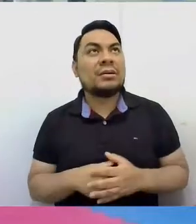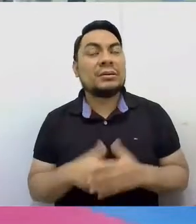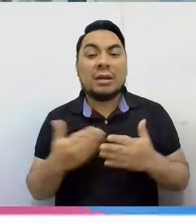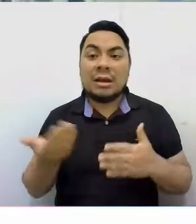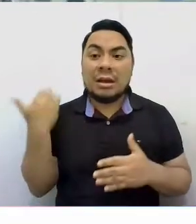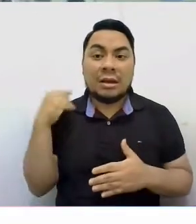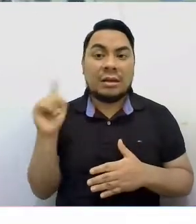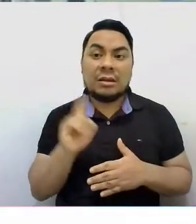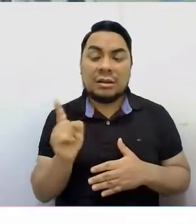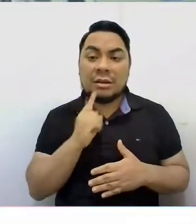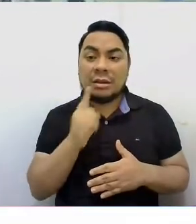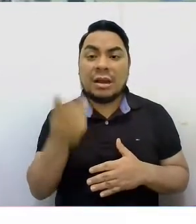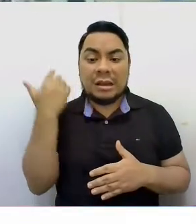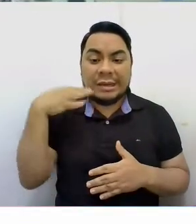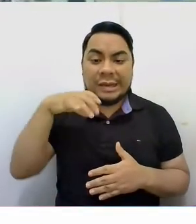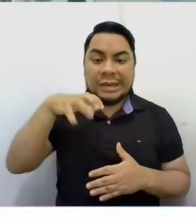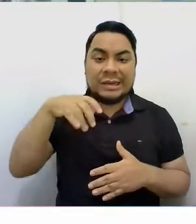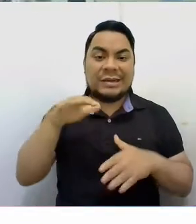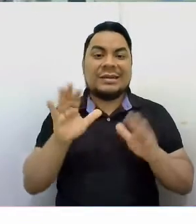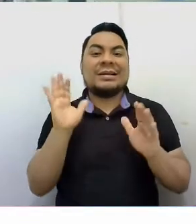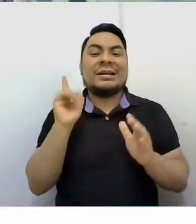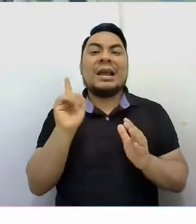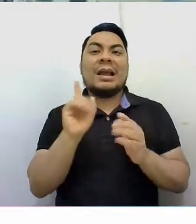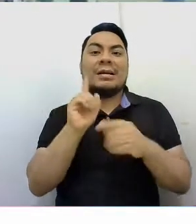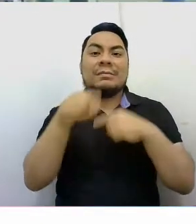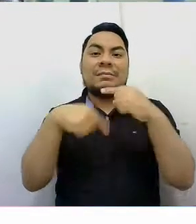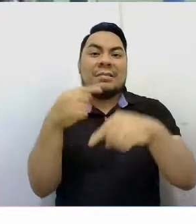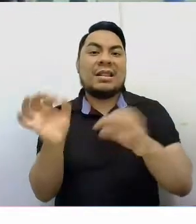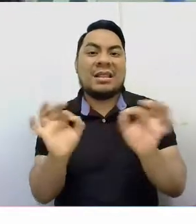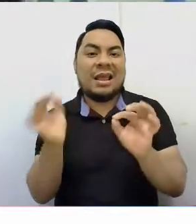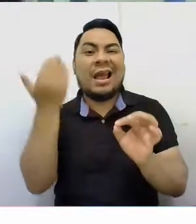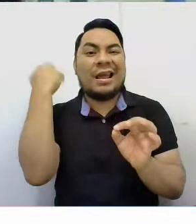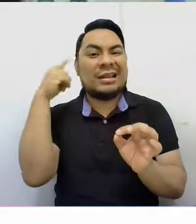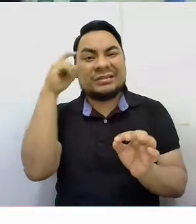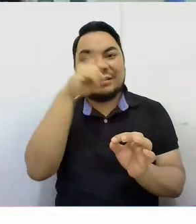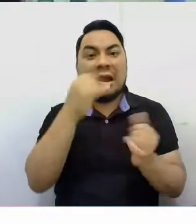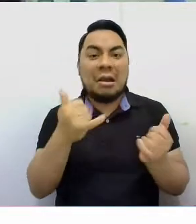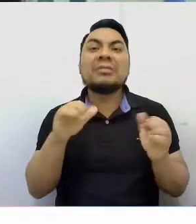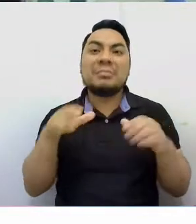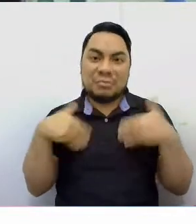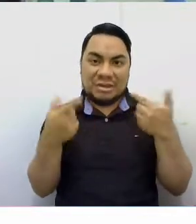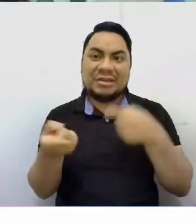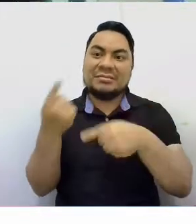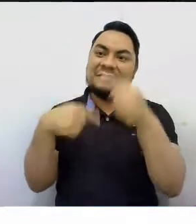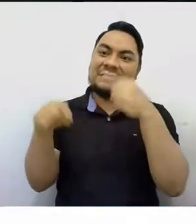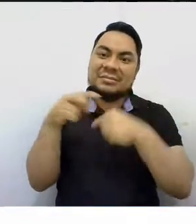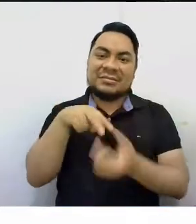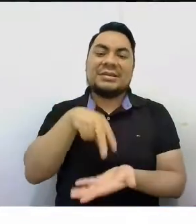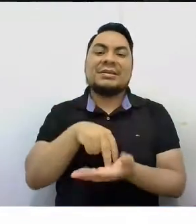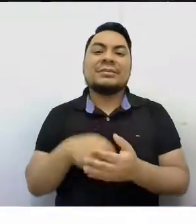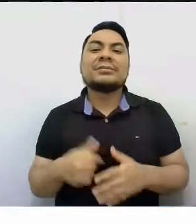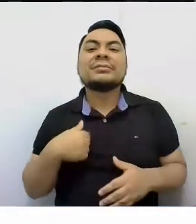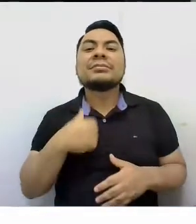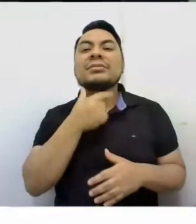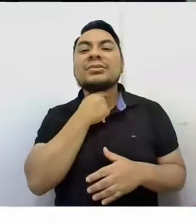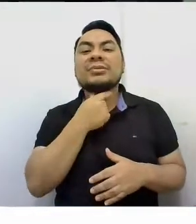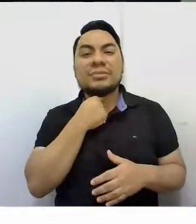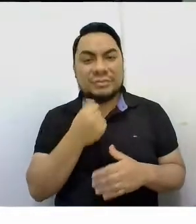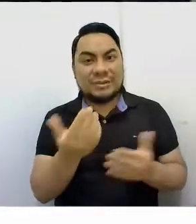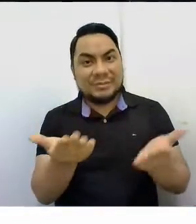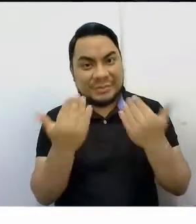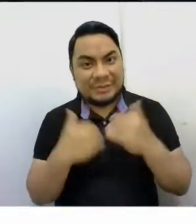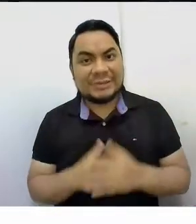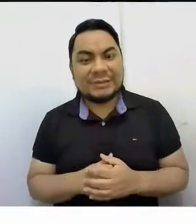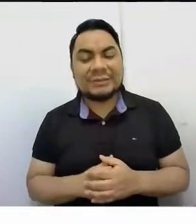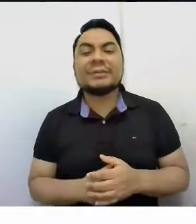arañita cayendo de arriba y pararme, pero ahora sí puedo. A me gusta la gimnasia, vengan. El acompañamiento